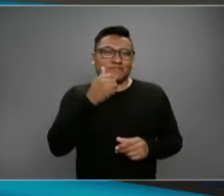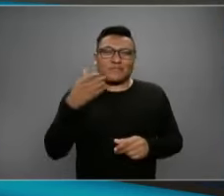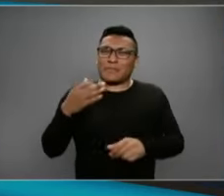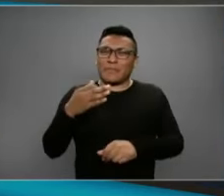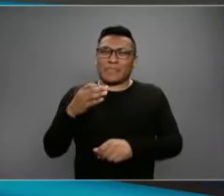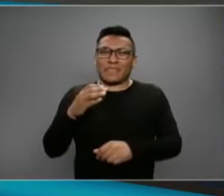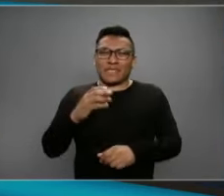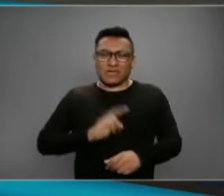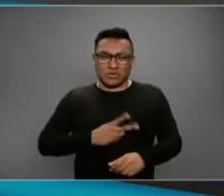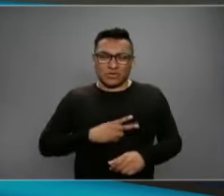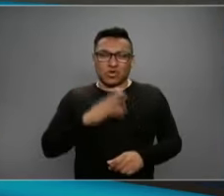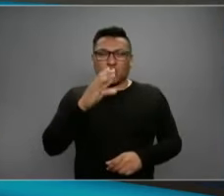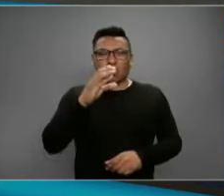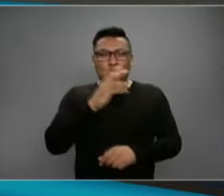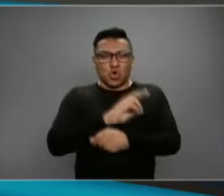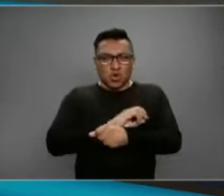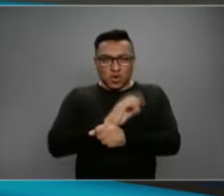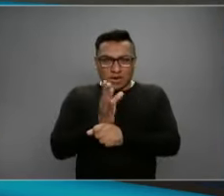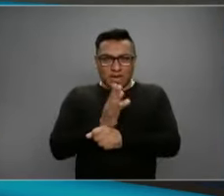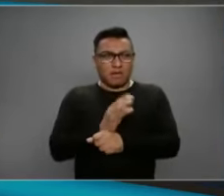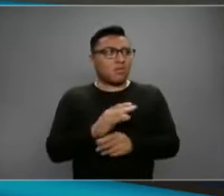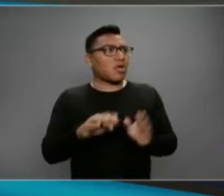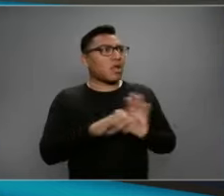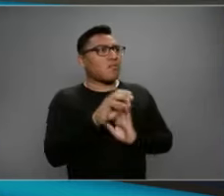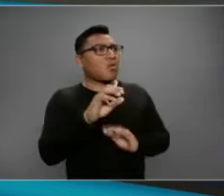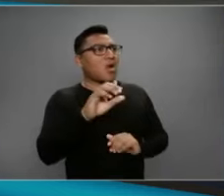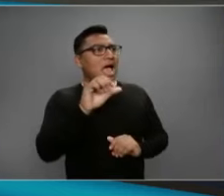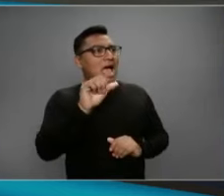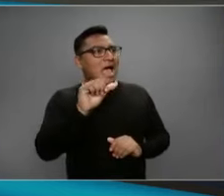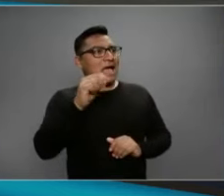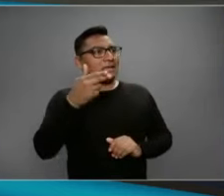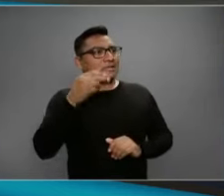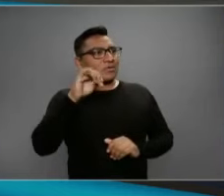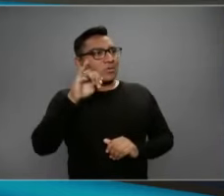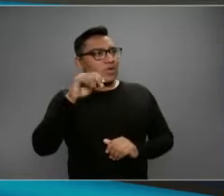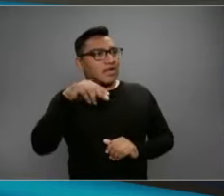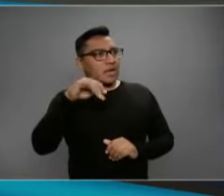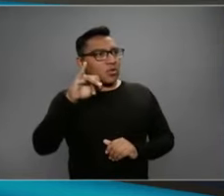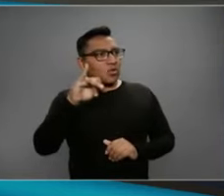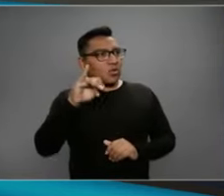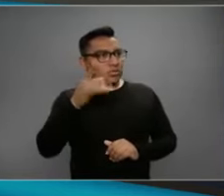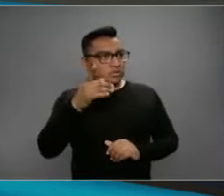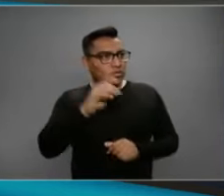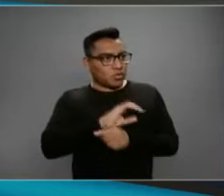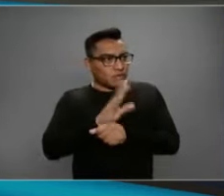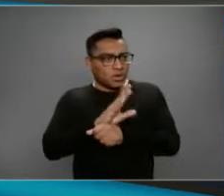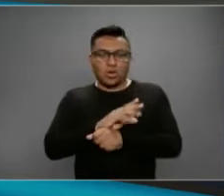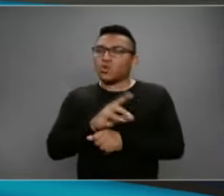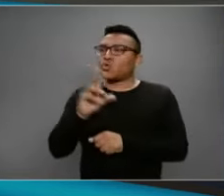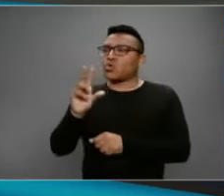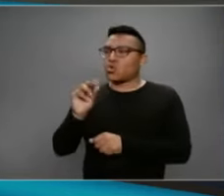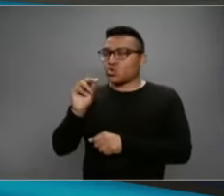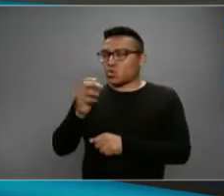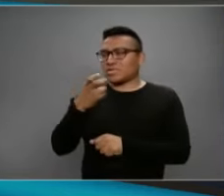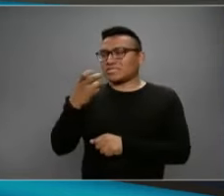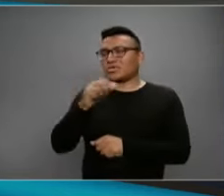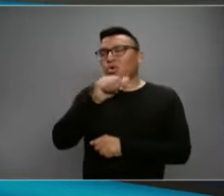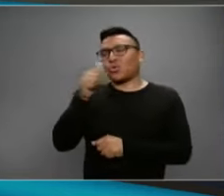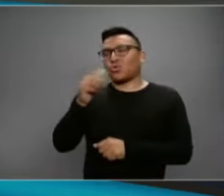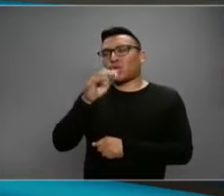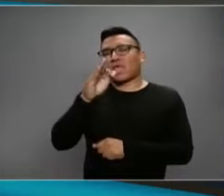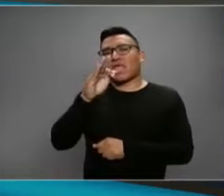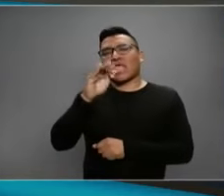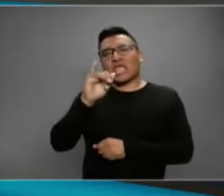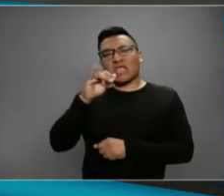normalmente circulan entre nosotros. ¿El H1N1 es otro tipo de coronavirus? No, ese es un tipo de influenza. Es otro virus,